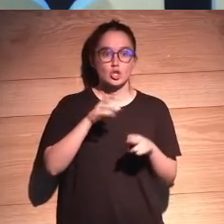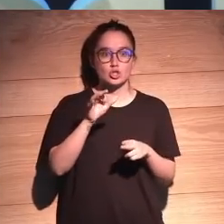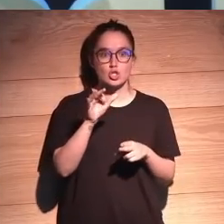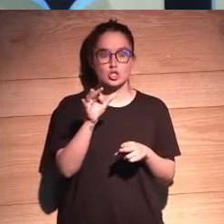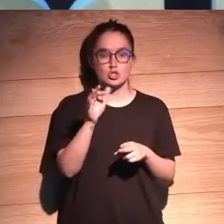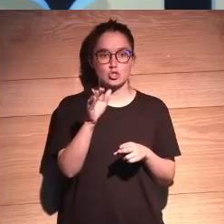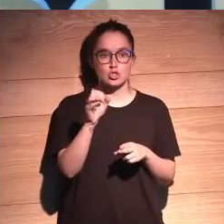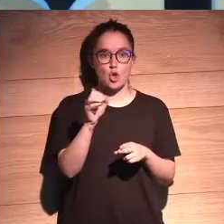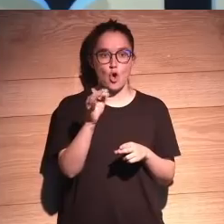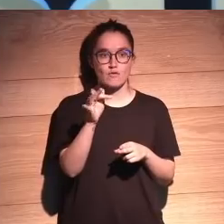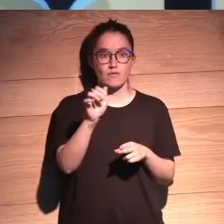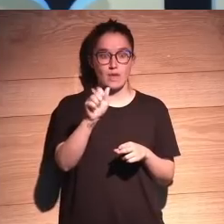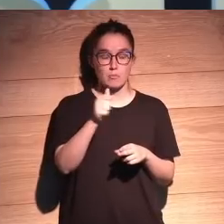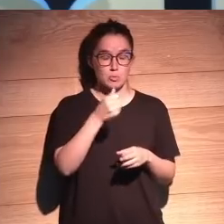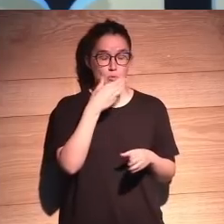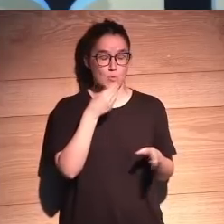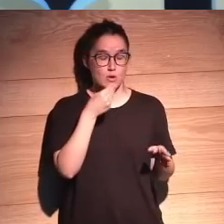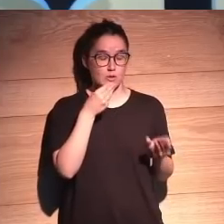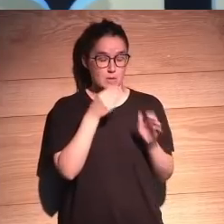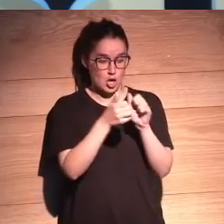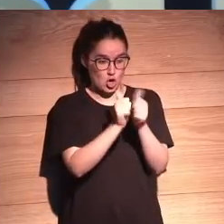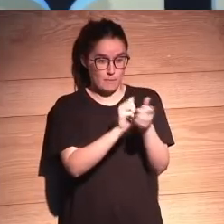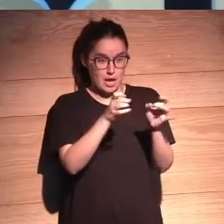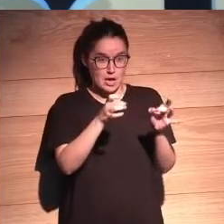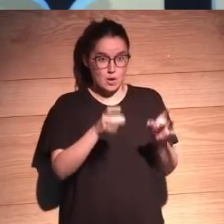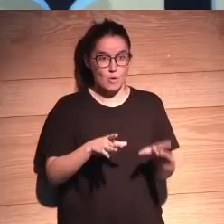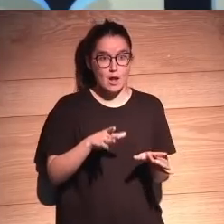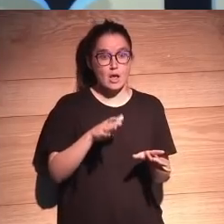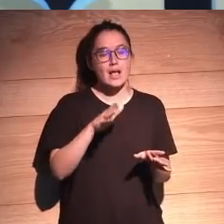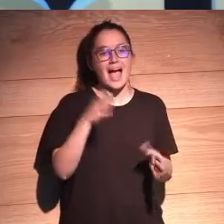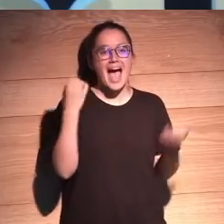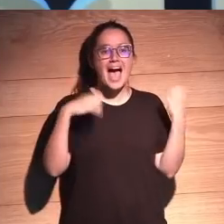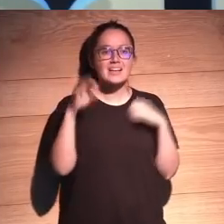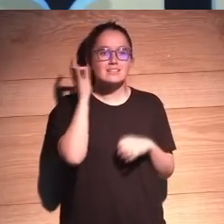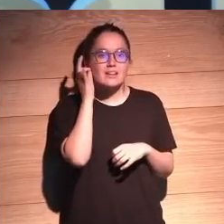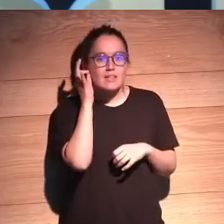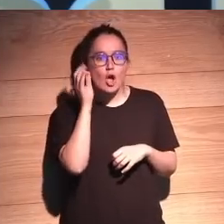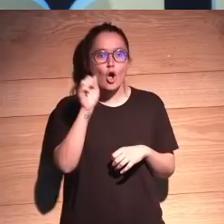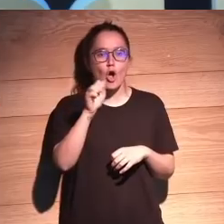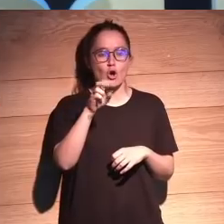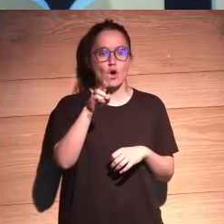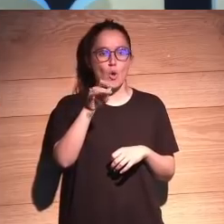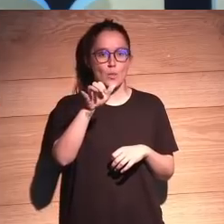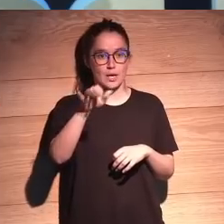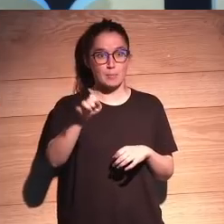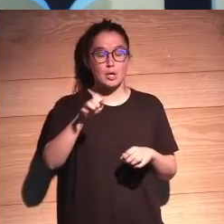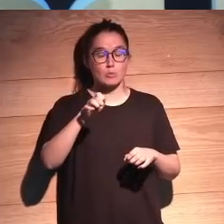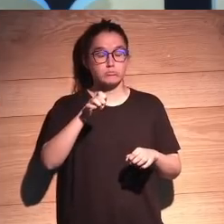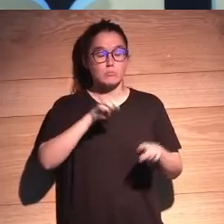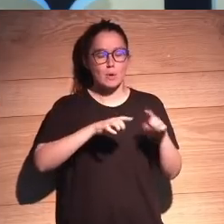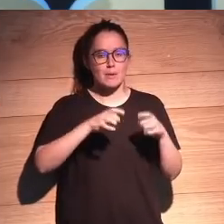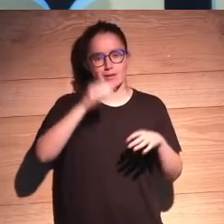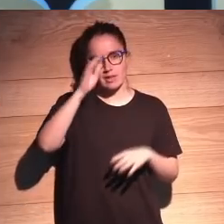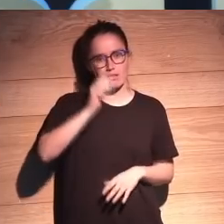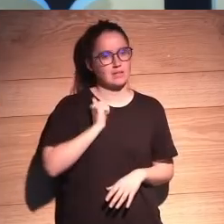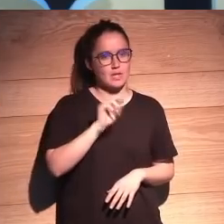además es hermosa porque es una copia de física de Audrey Hepburn y tiene una inteligencia espectacular porque el problema no es la